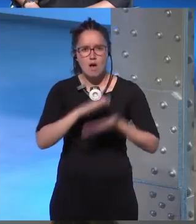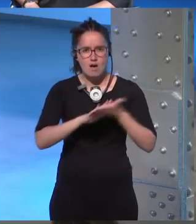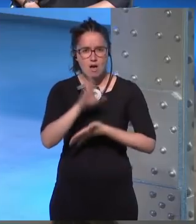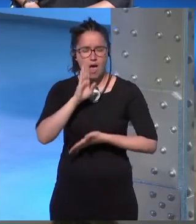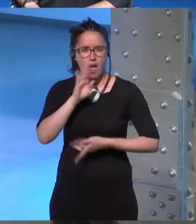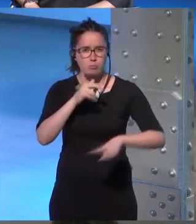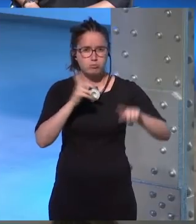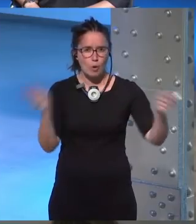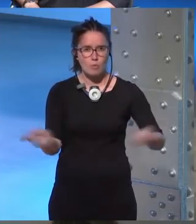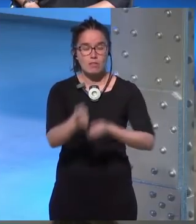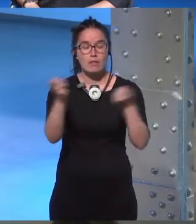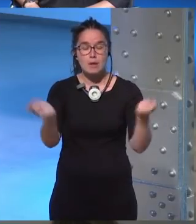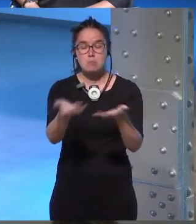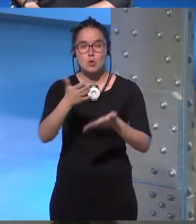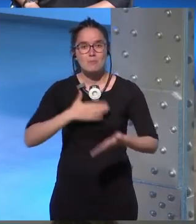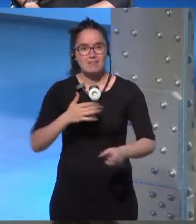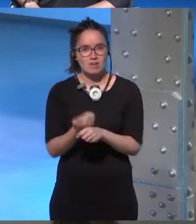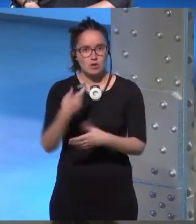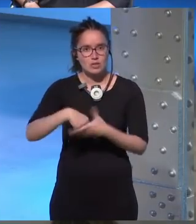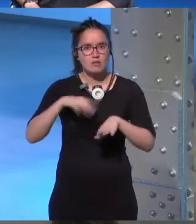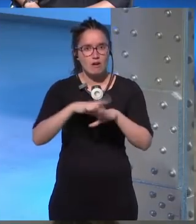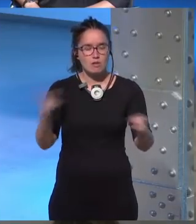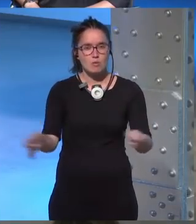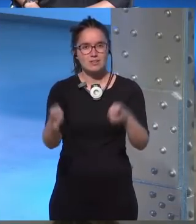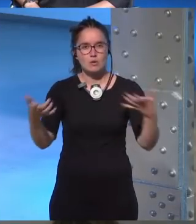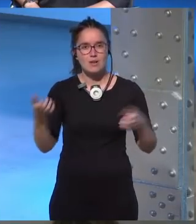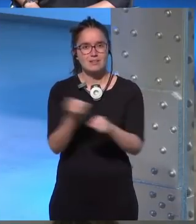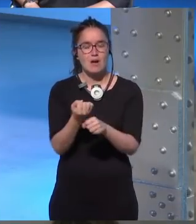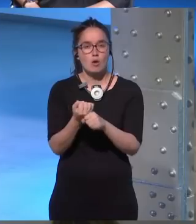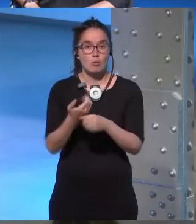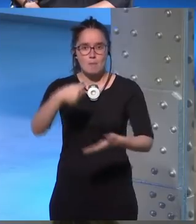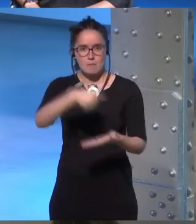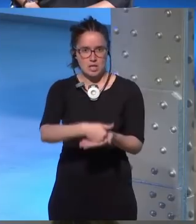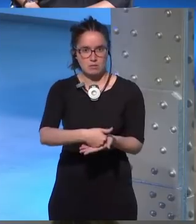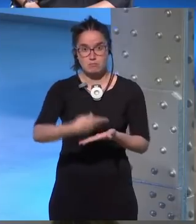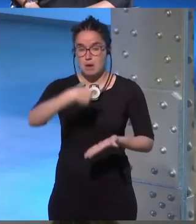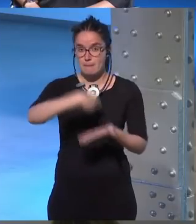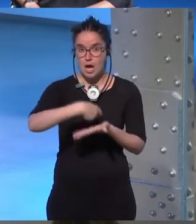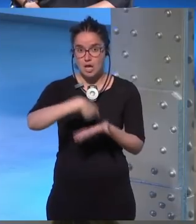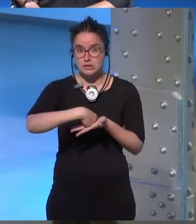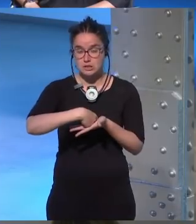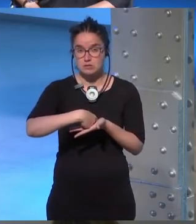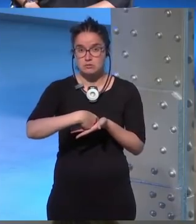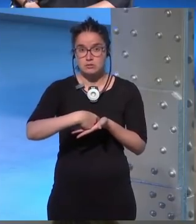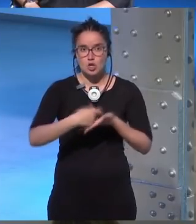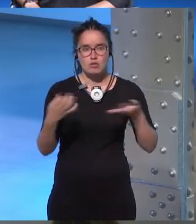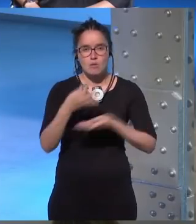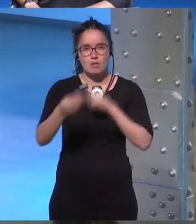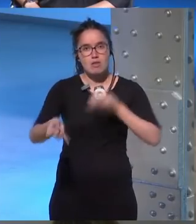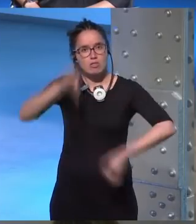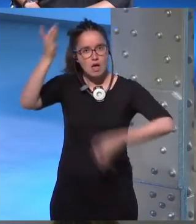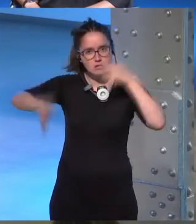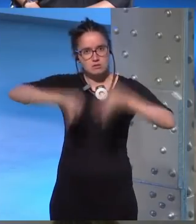bueno mi trabajo en una agencia publicitaria es trabajo de encargo me pagan y yo tengo que lanzar ideas